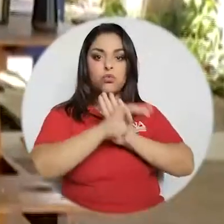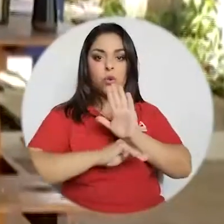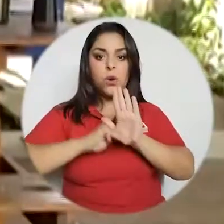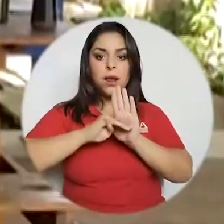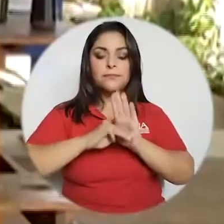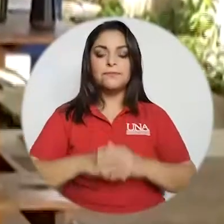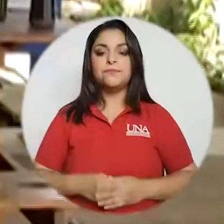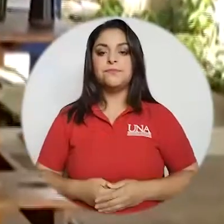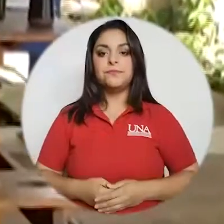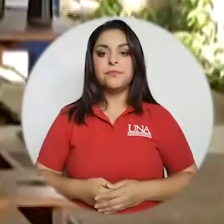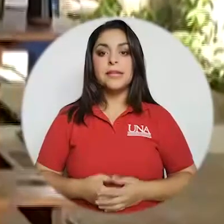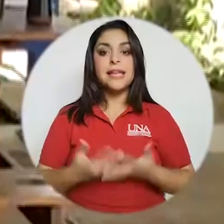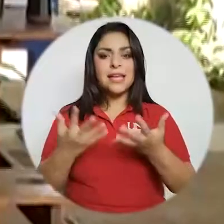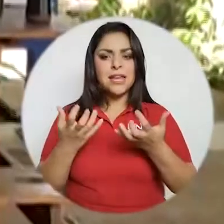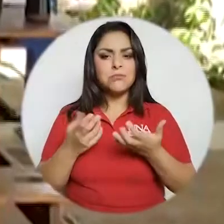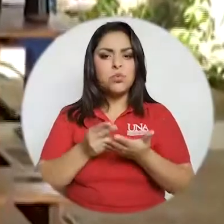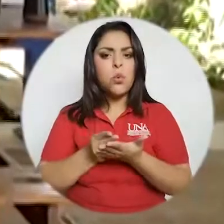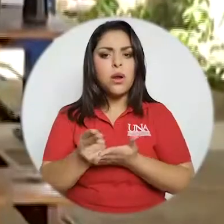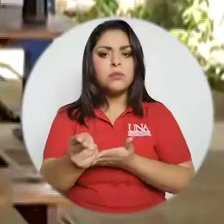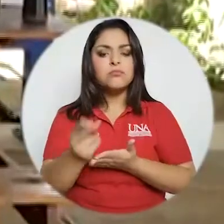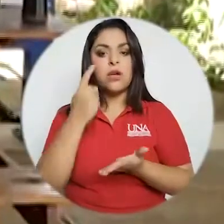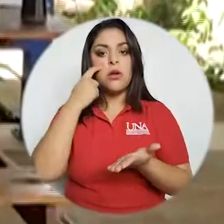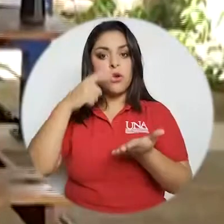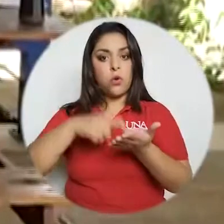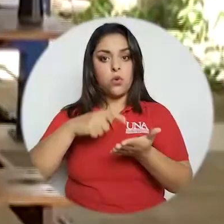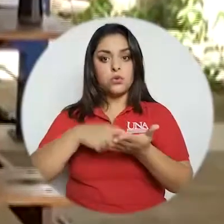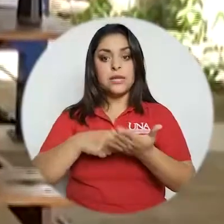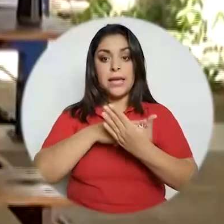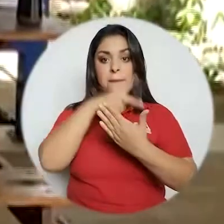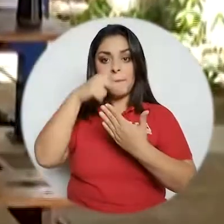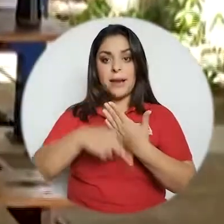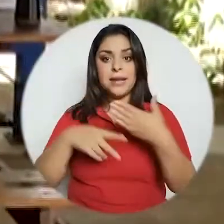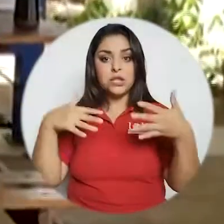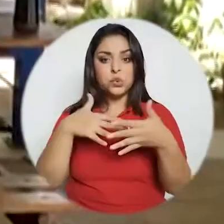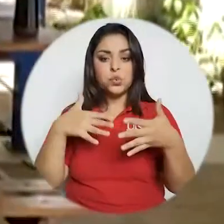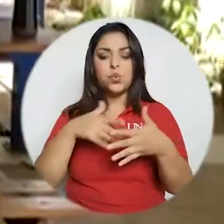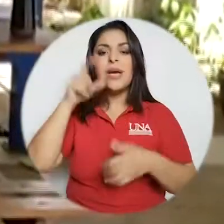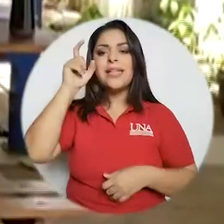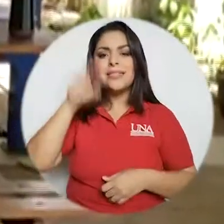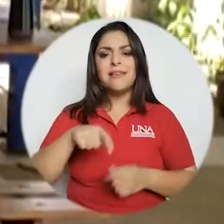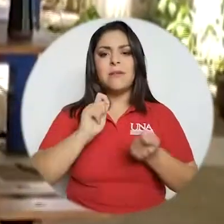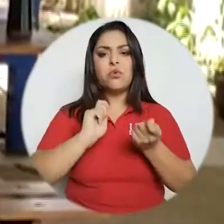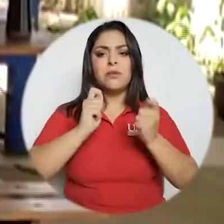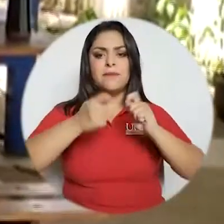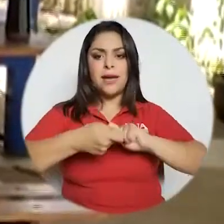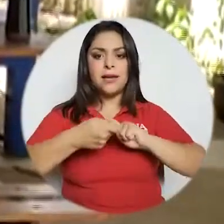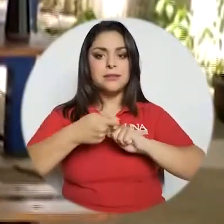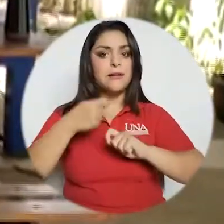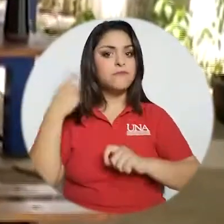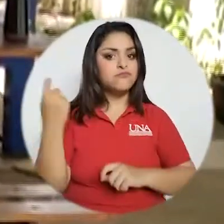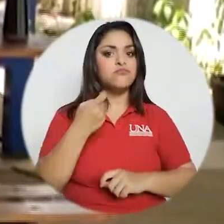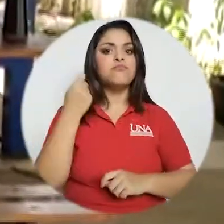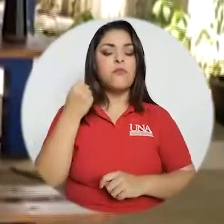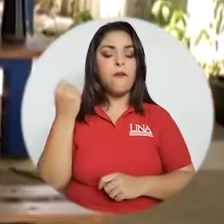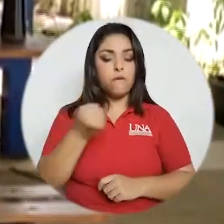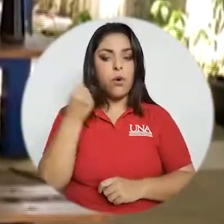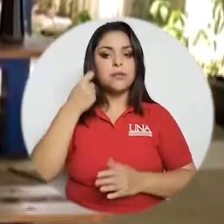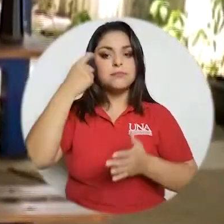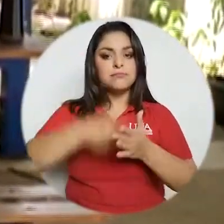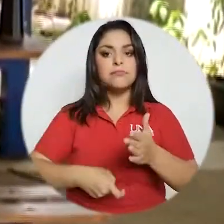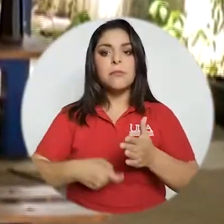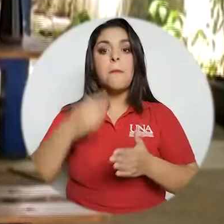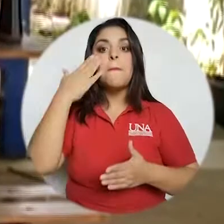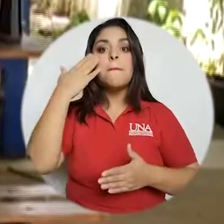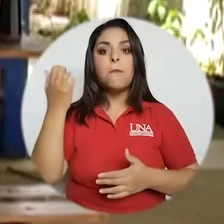transformación curricular tenemos que ser muy honestos en reconocer que los planes de estudio tienen que modificarse de manera radical